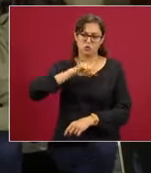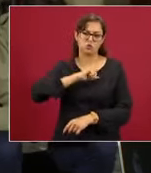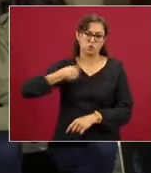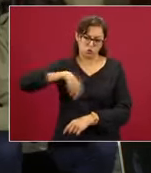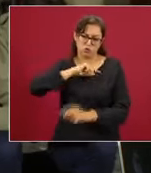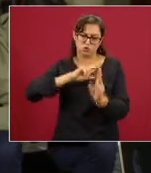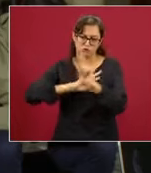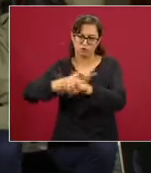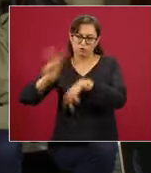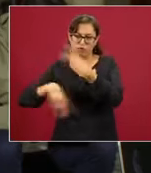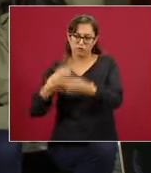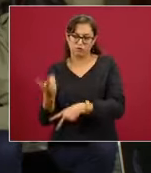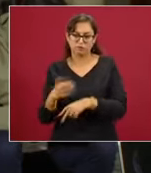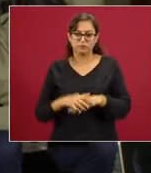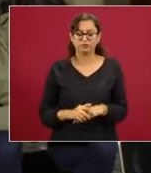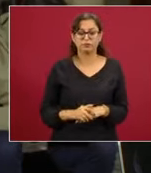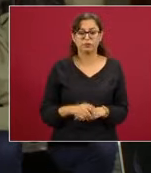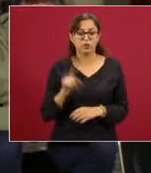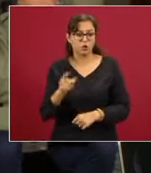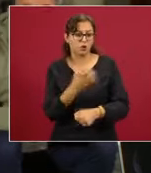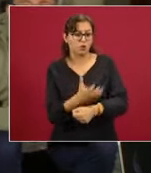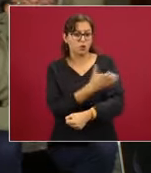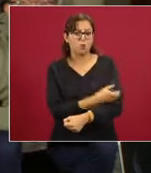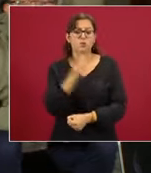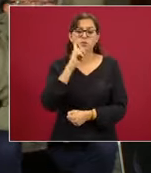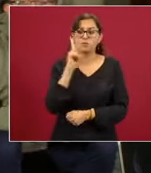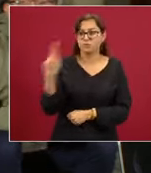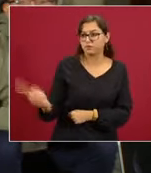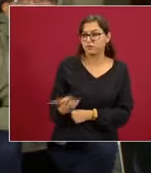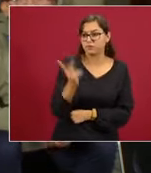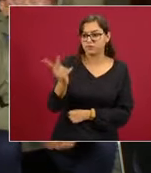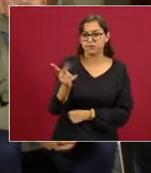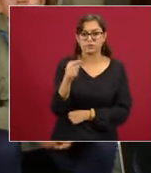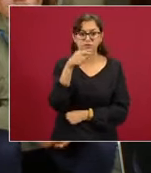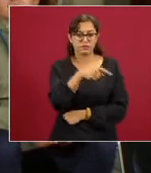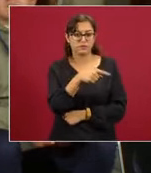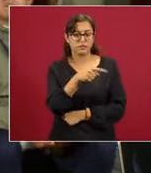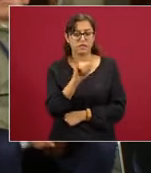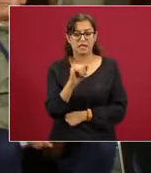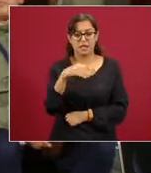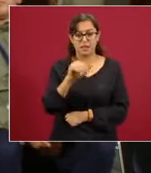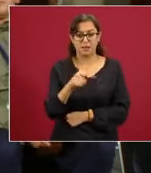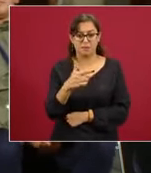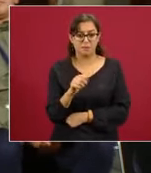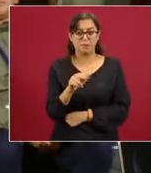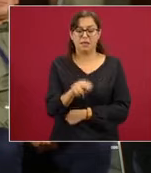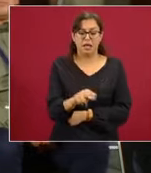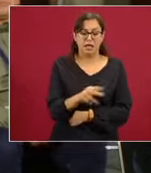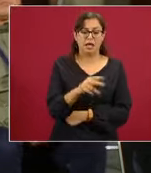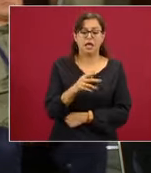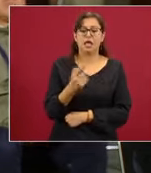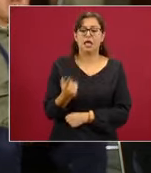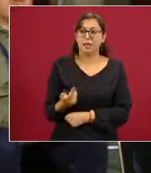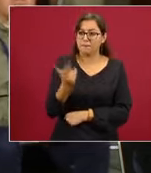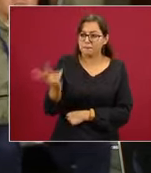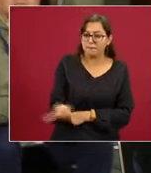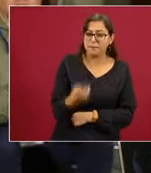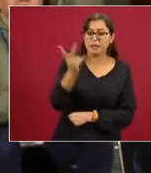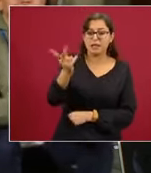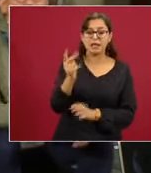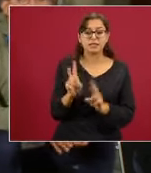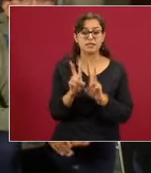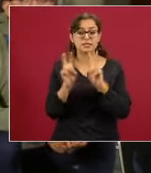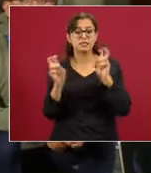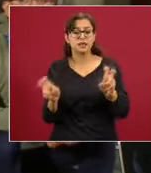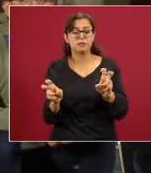poderosamente la atención cuando le pregunté a una compañera, si no mal recuerdo, de imagen, no es porque tenga aquí la compañera aquí al lado, le preguntaba sobre el